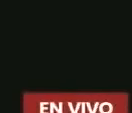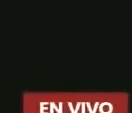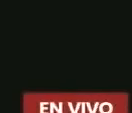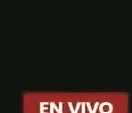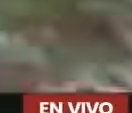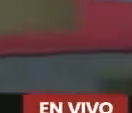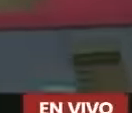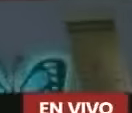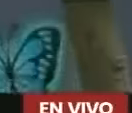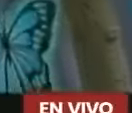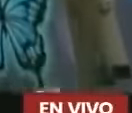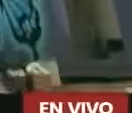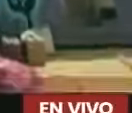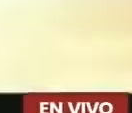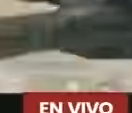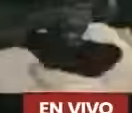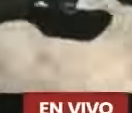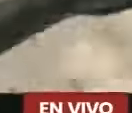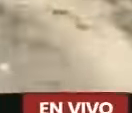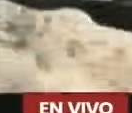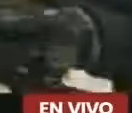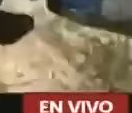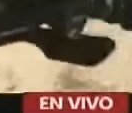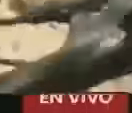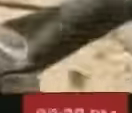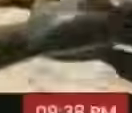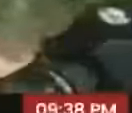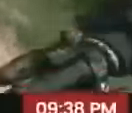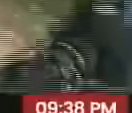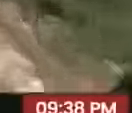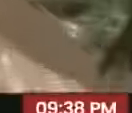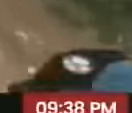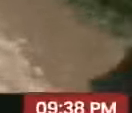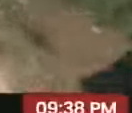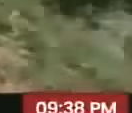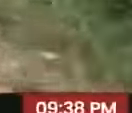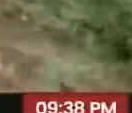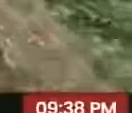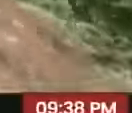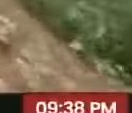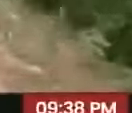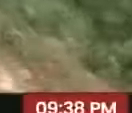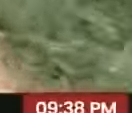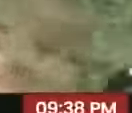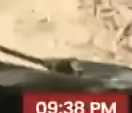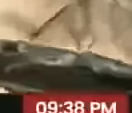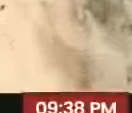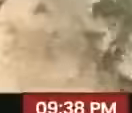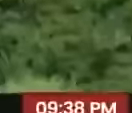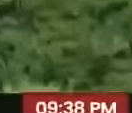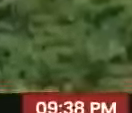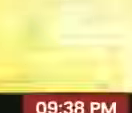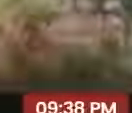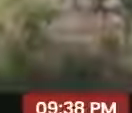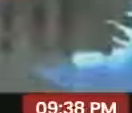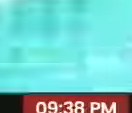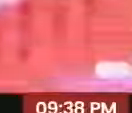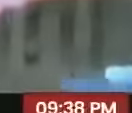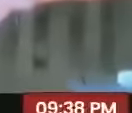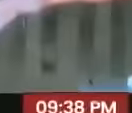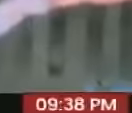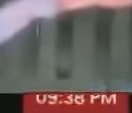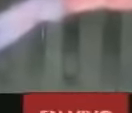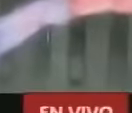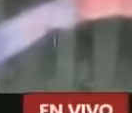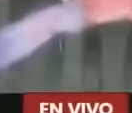consolidamos una nueva zona de juventud que amplía nuestros servicios y nuestro impacto en la ciudad de Caracas. A